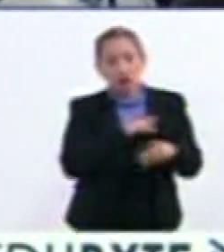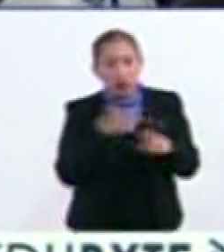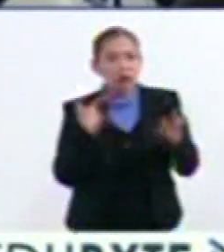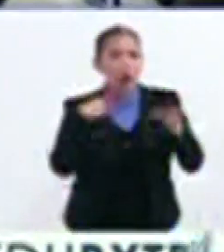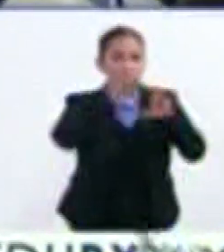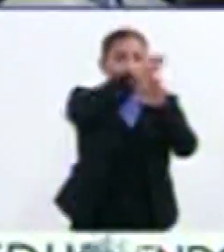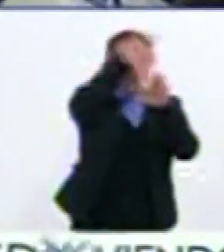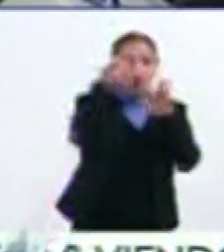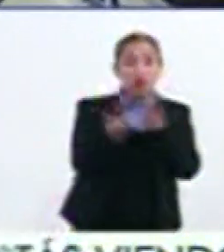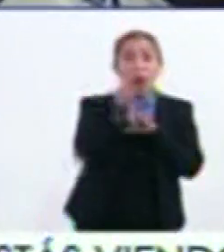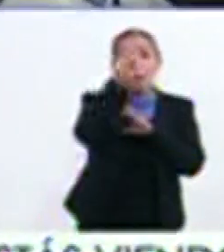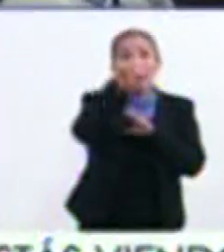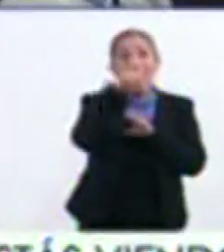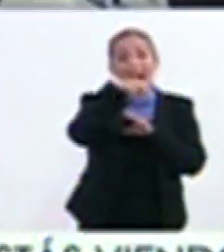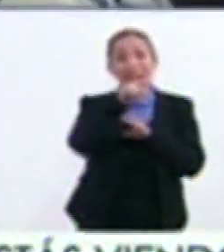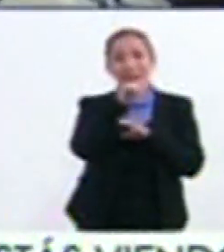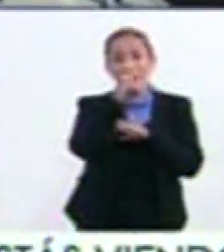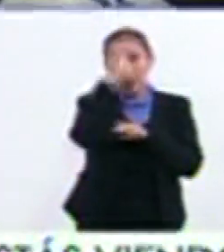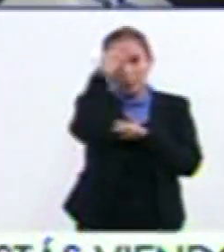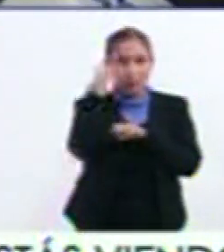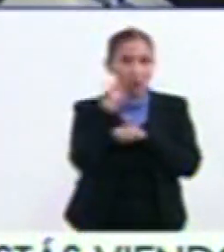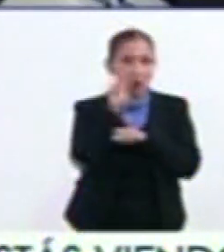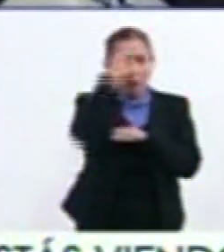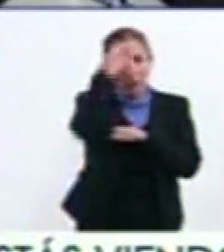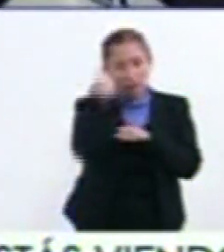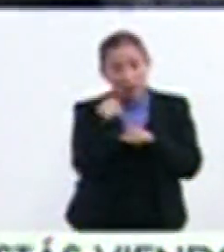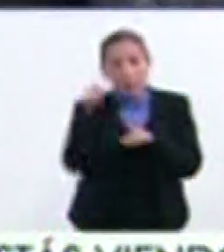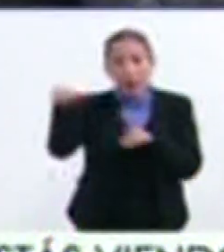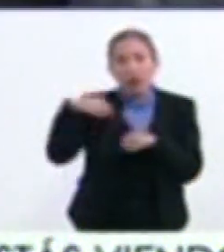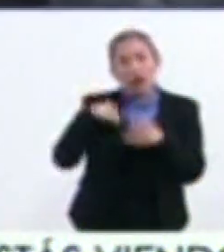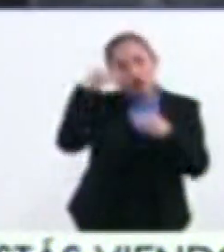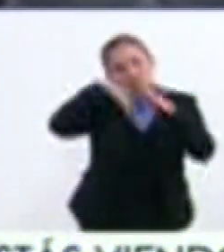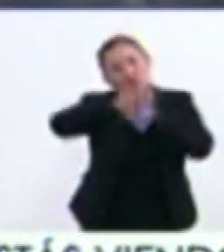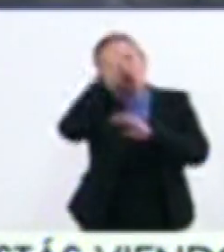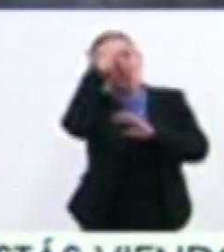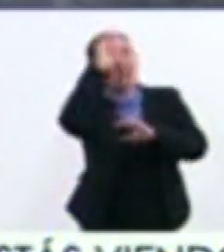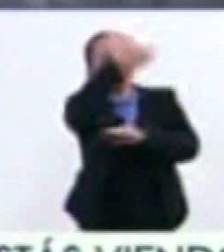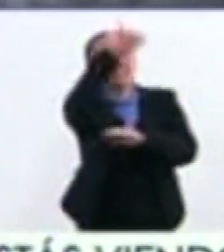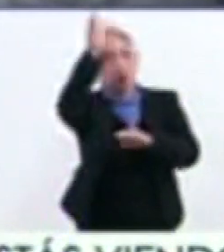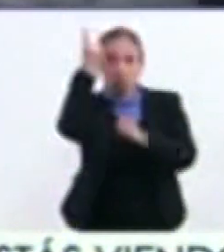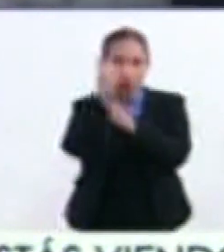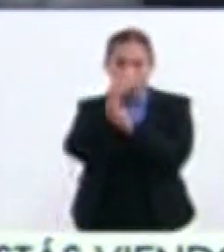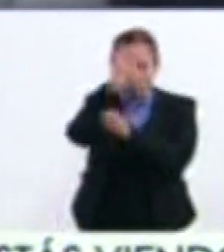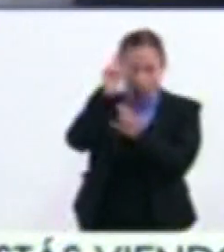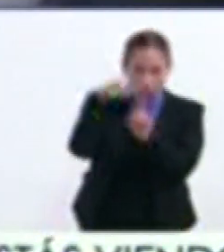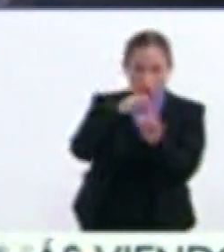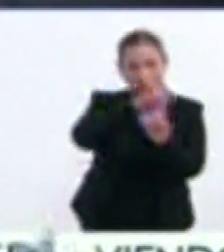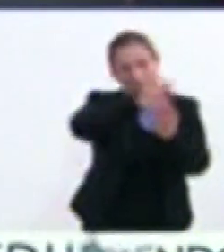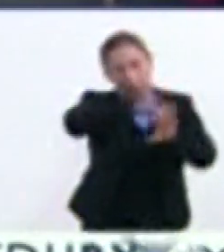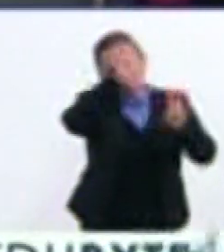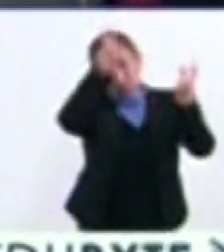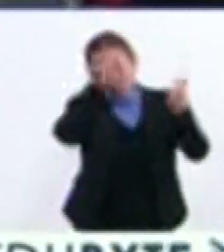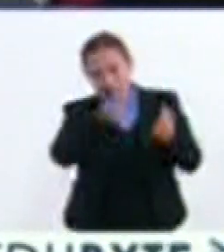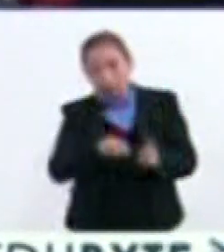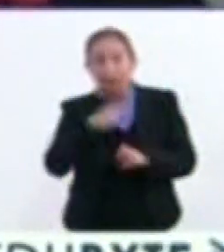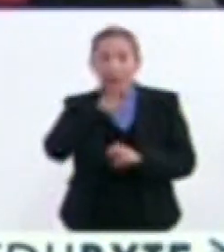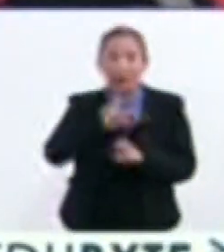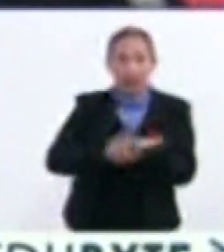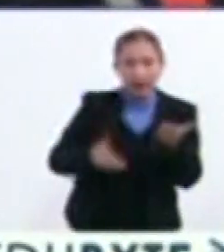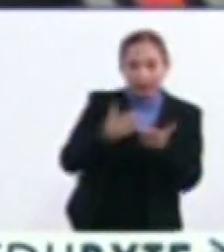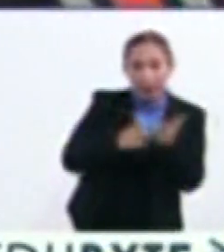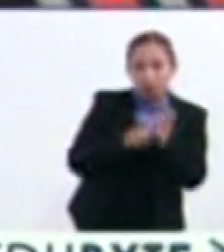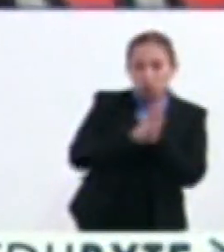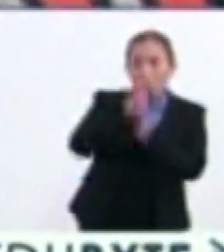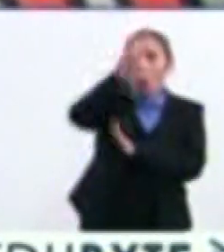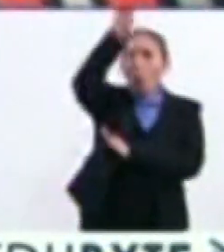funciones de planetario cada media hora para que el público conozca más del cielo, no solamente de la luna También tuvimos un taller de